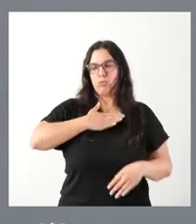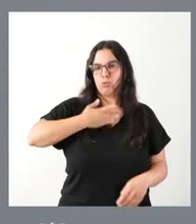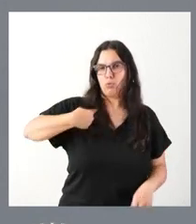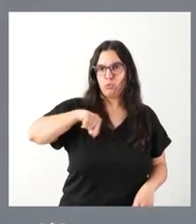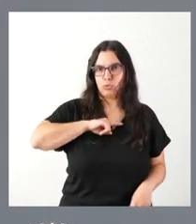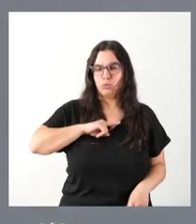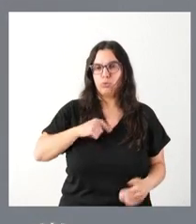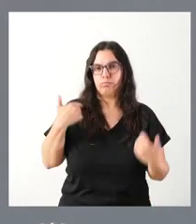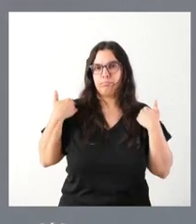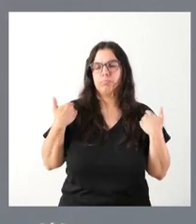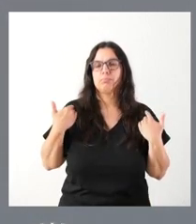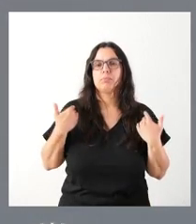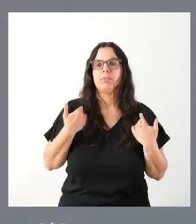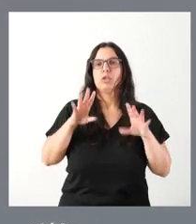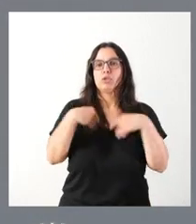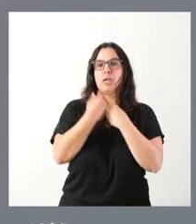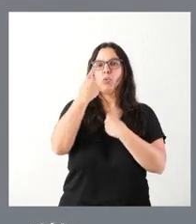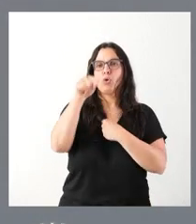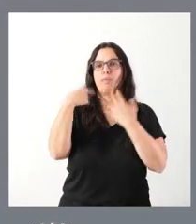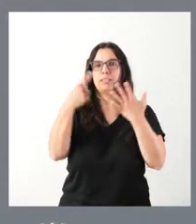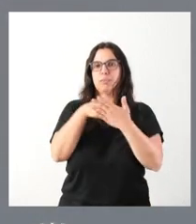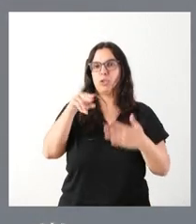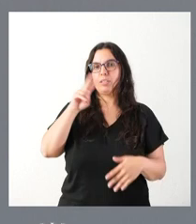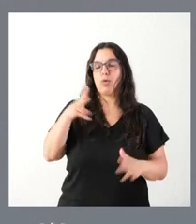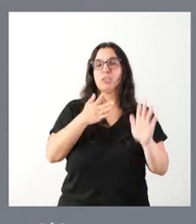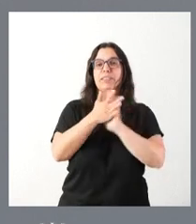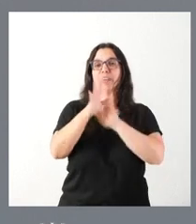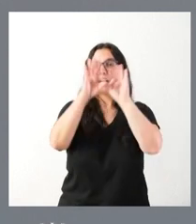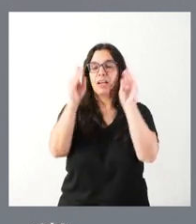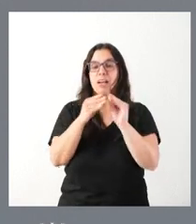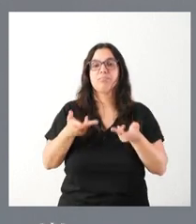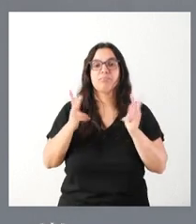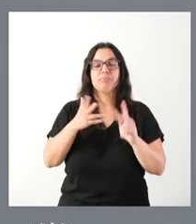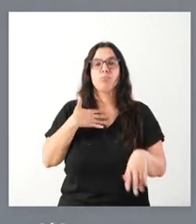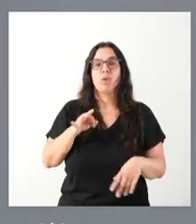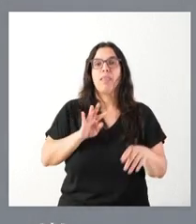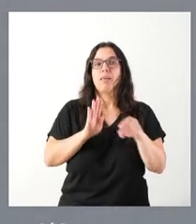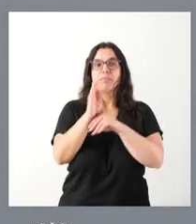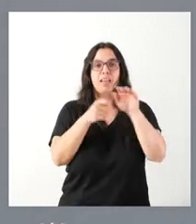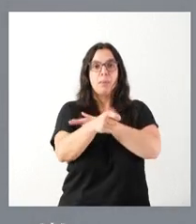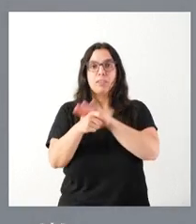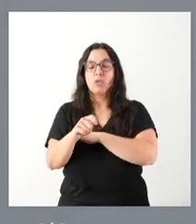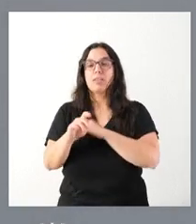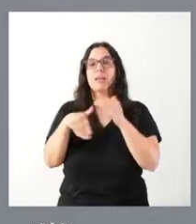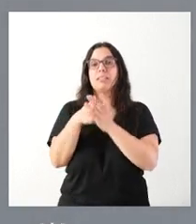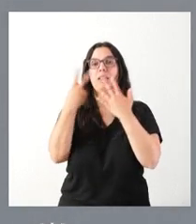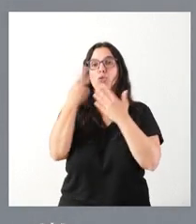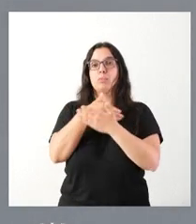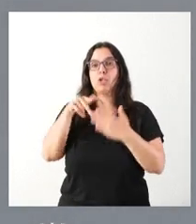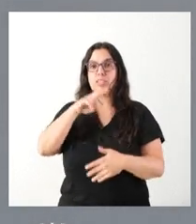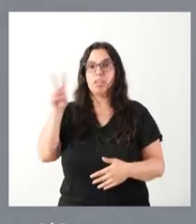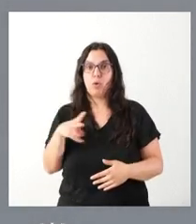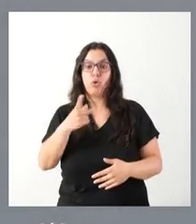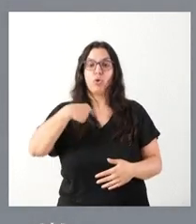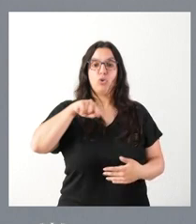aportación de 1,6 millones de euros. En definitiva, estamos hablando de que permitirá inversiones de 2 millones de euros, de los cuales la Junta